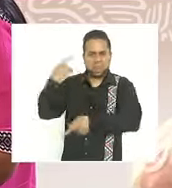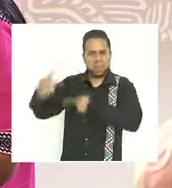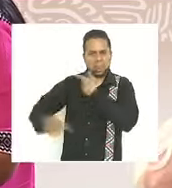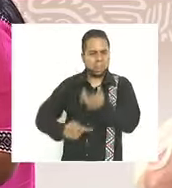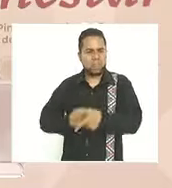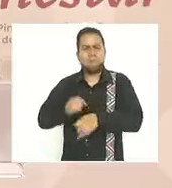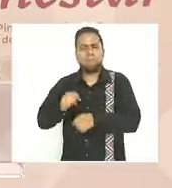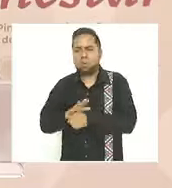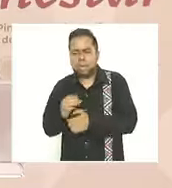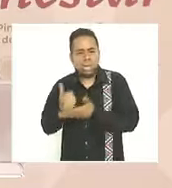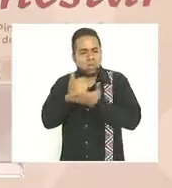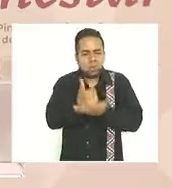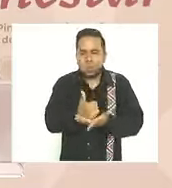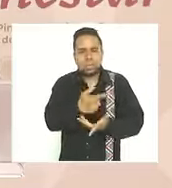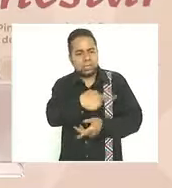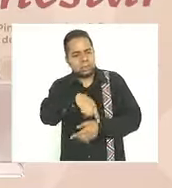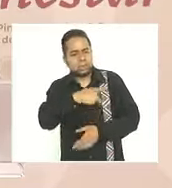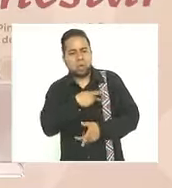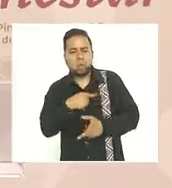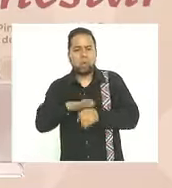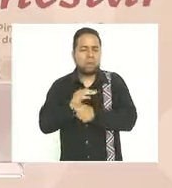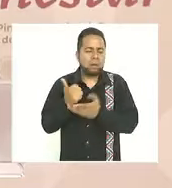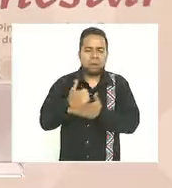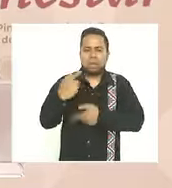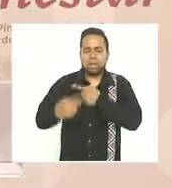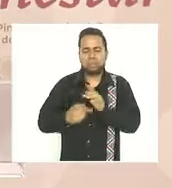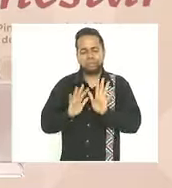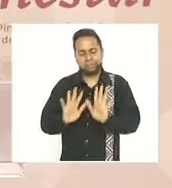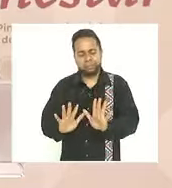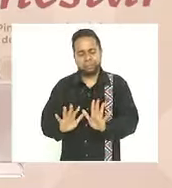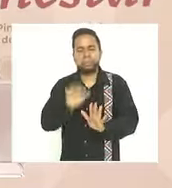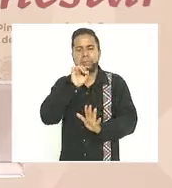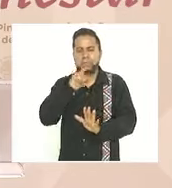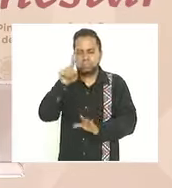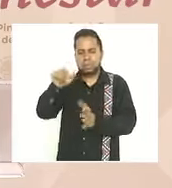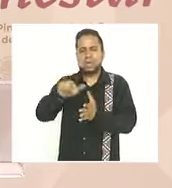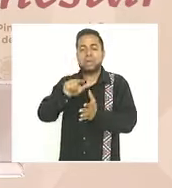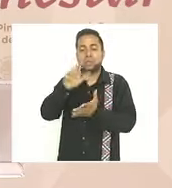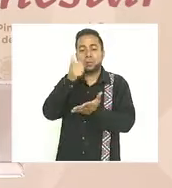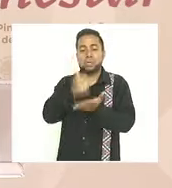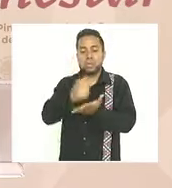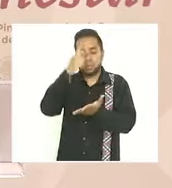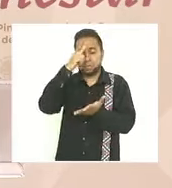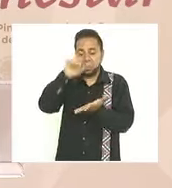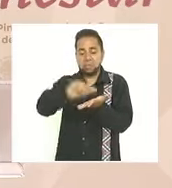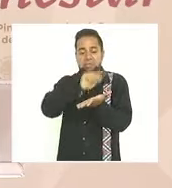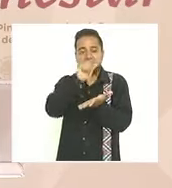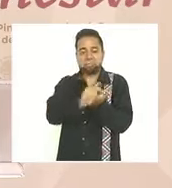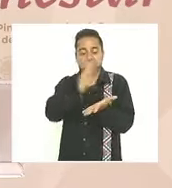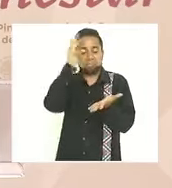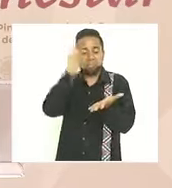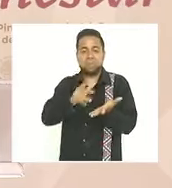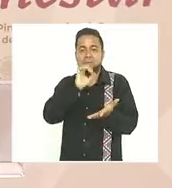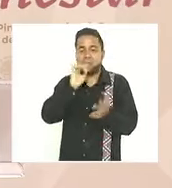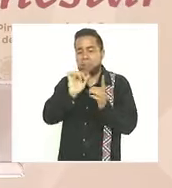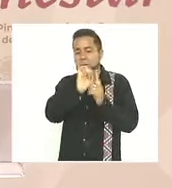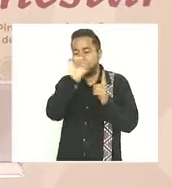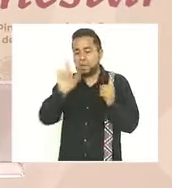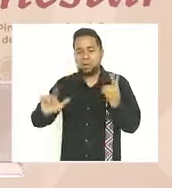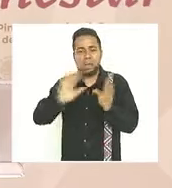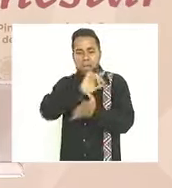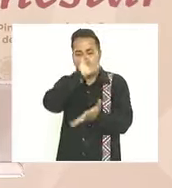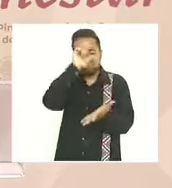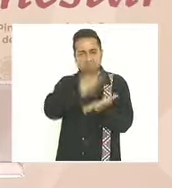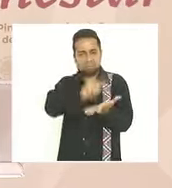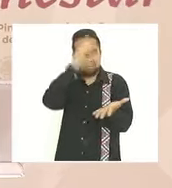más pobres también en la Ciudad de México se hizo ley lo mismo que hoy sucede a nivel nacional